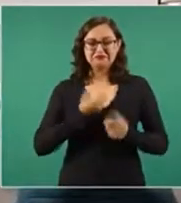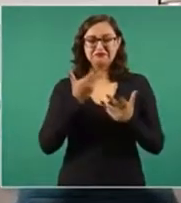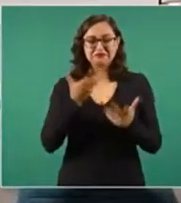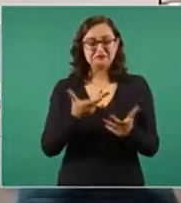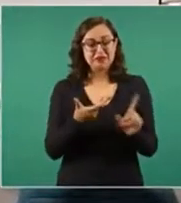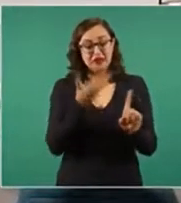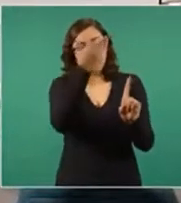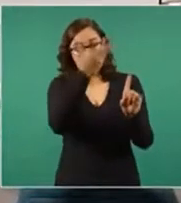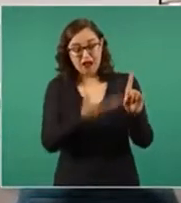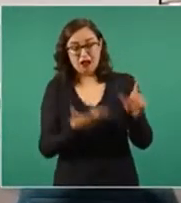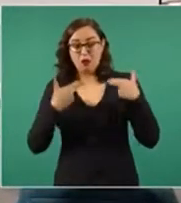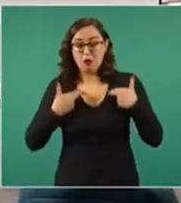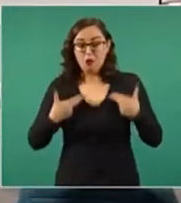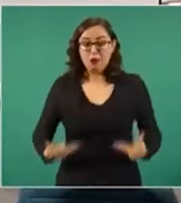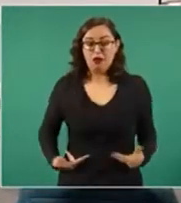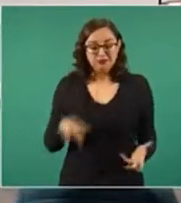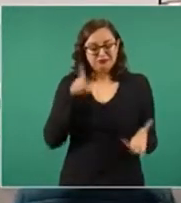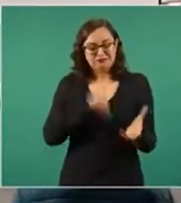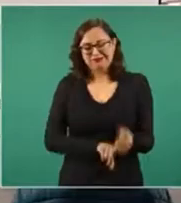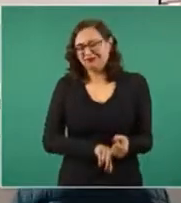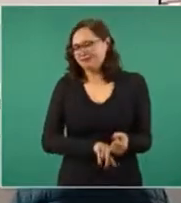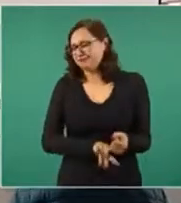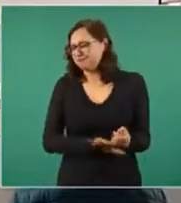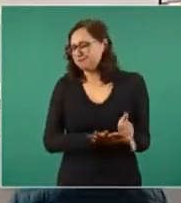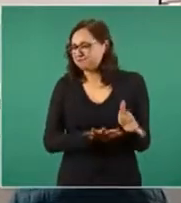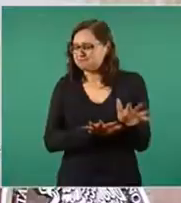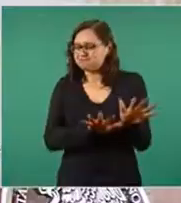humano extraordinario.